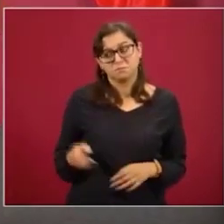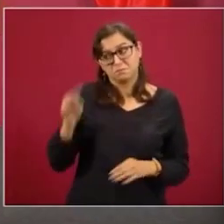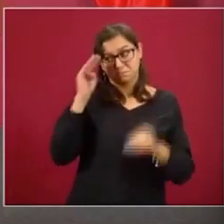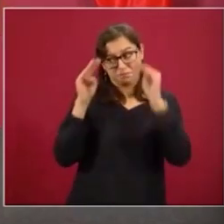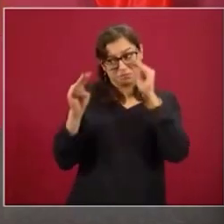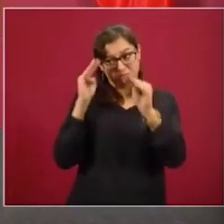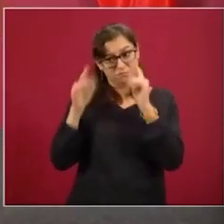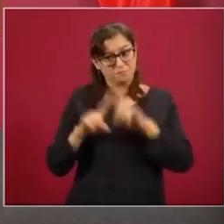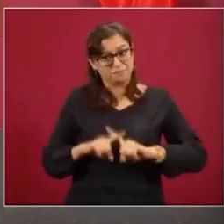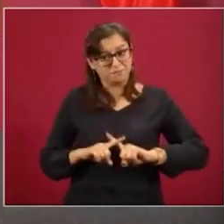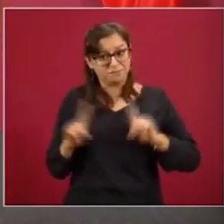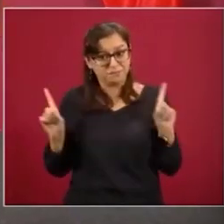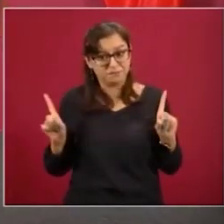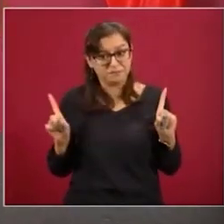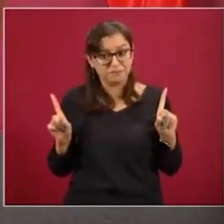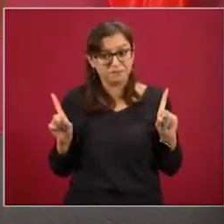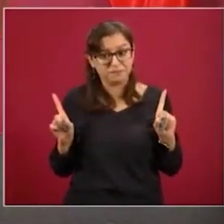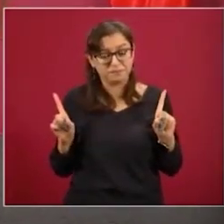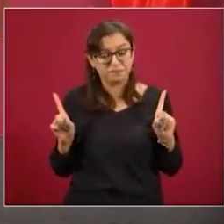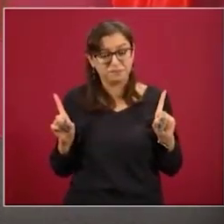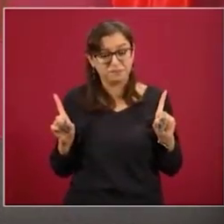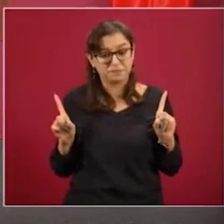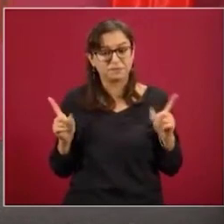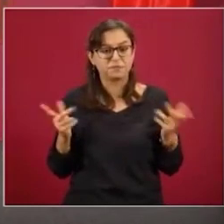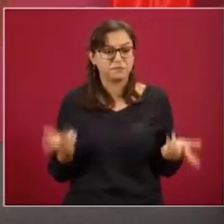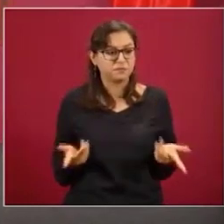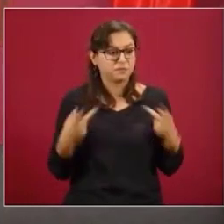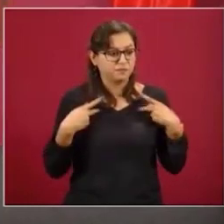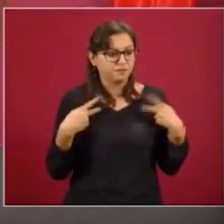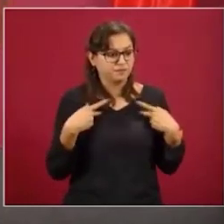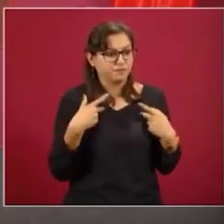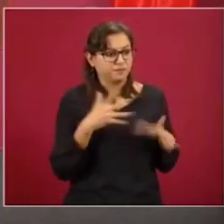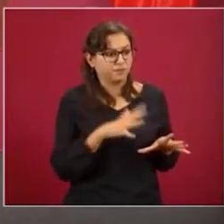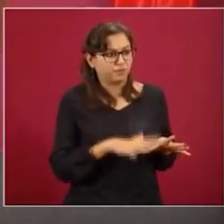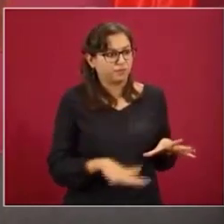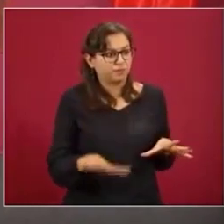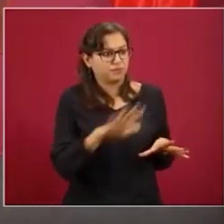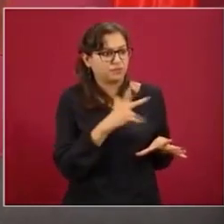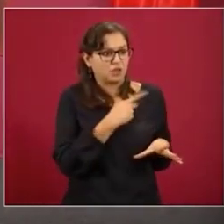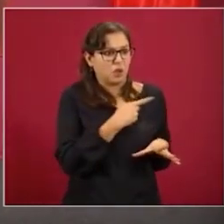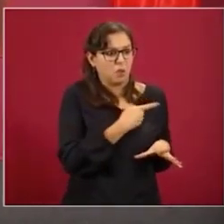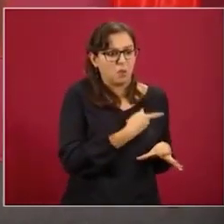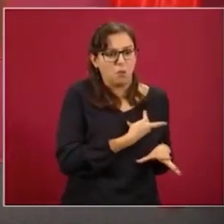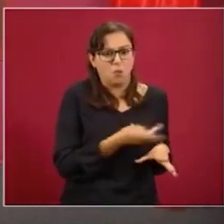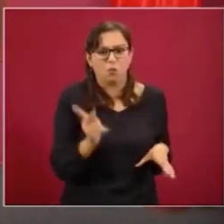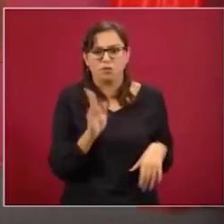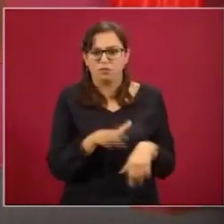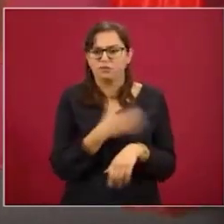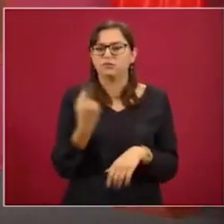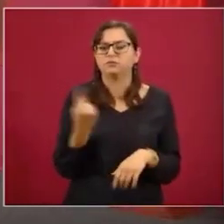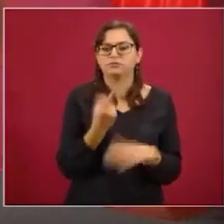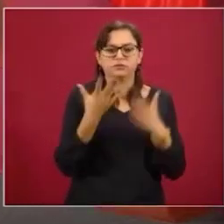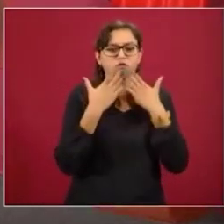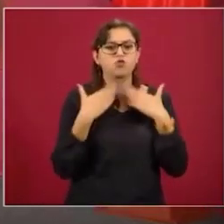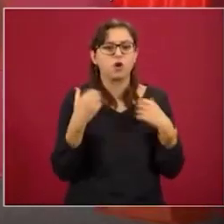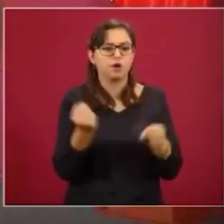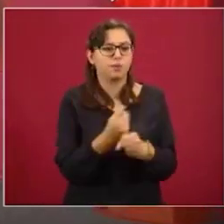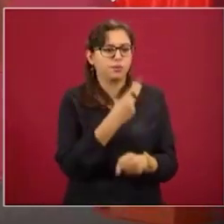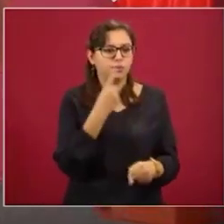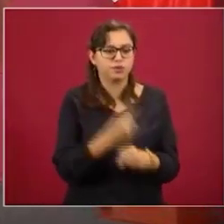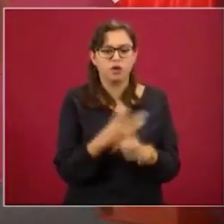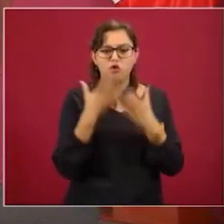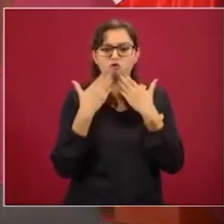nosotros pensamos que si hay pobreza es porque no hay oportunidades, no hay igualdad,